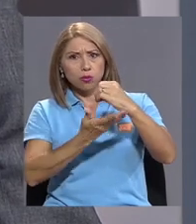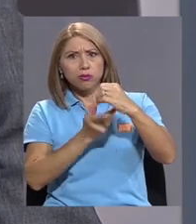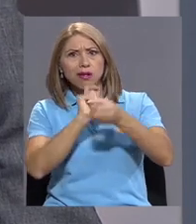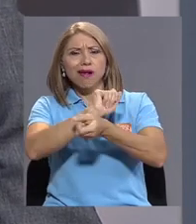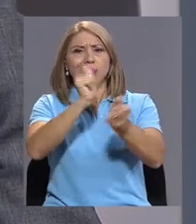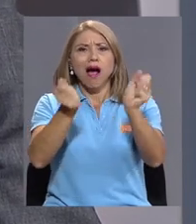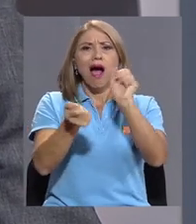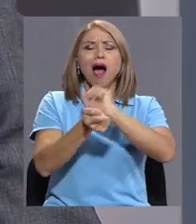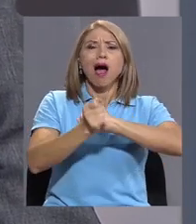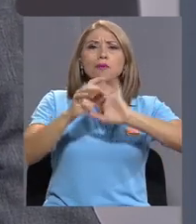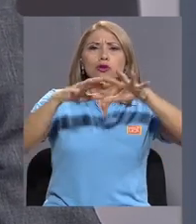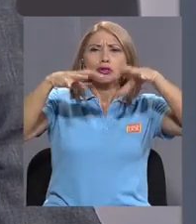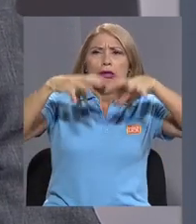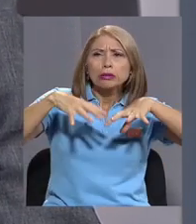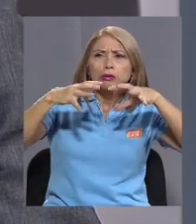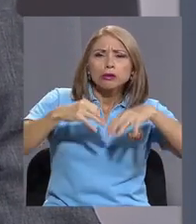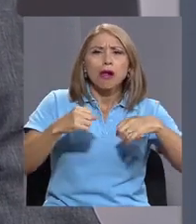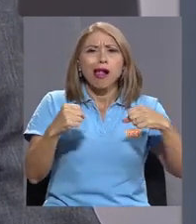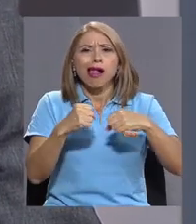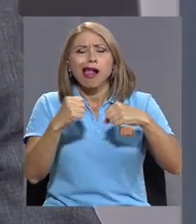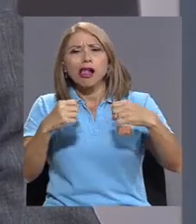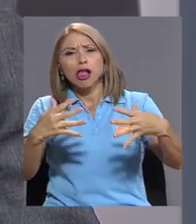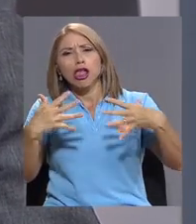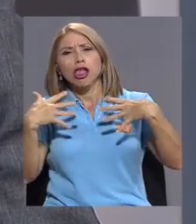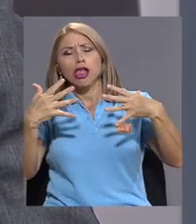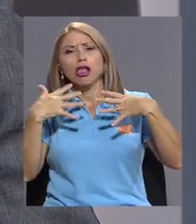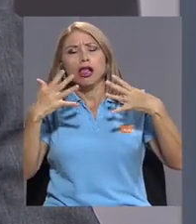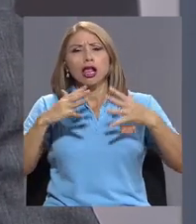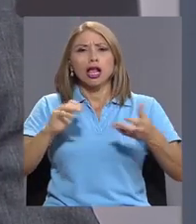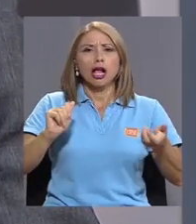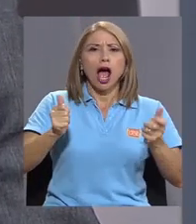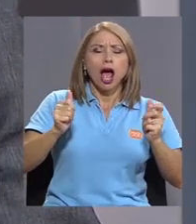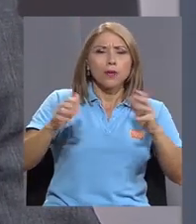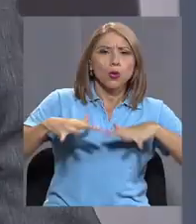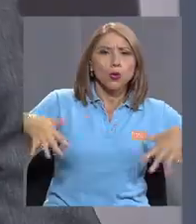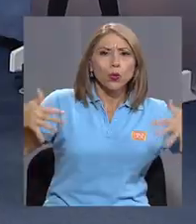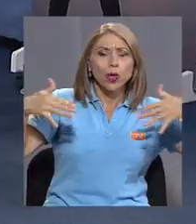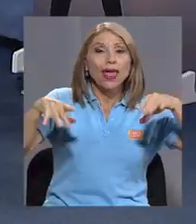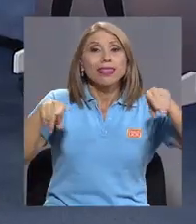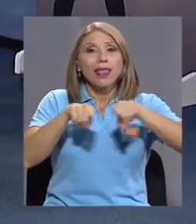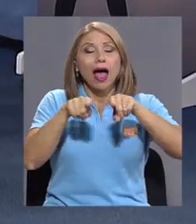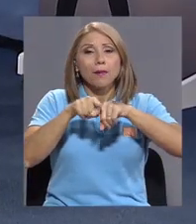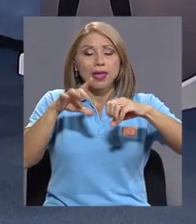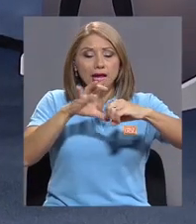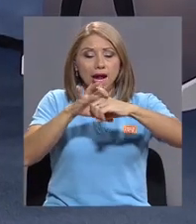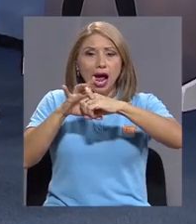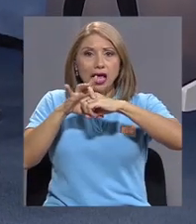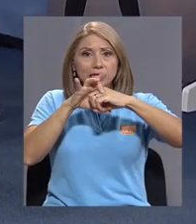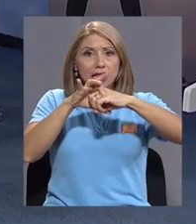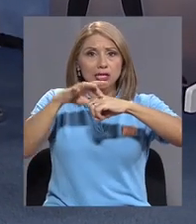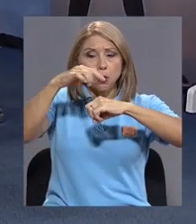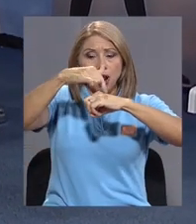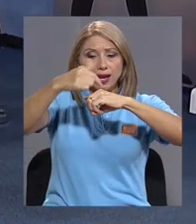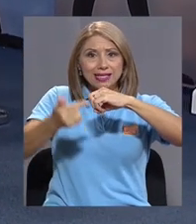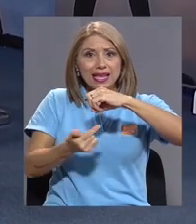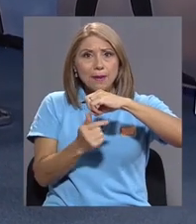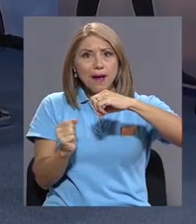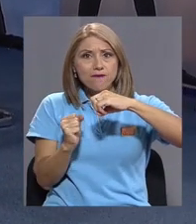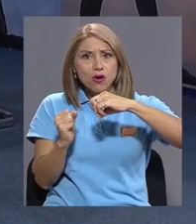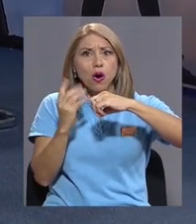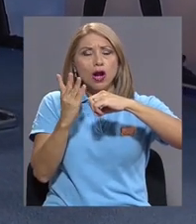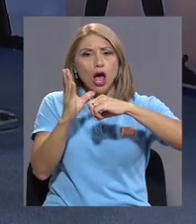clima, se nota un aumento de la temperatura, la reducción de los casquetes polares, entre otros. Por ende, la